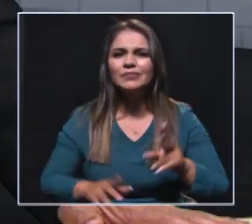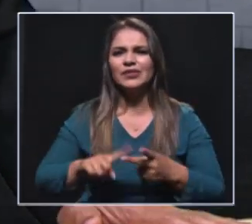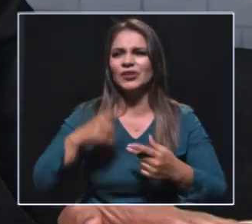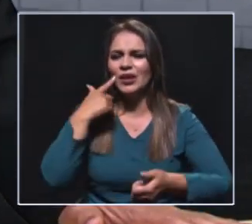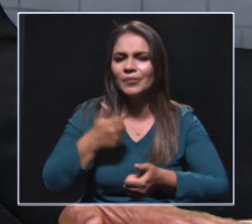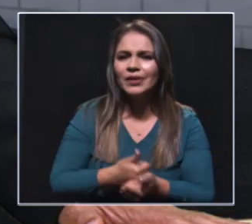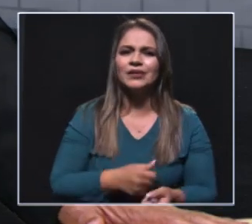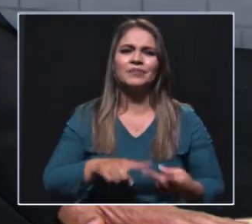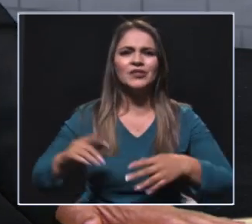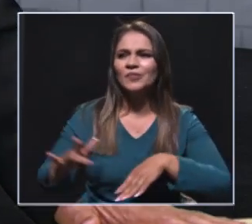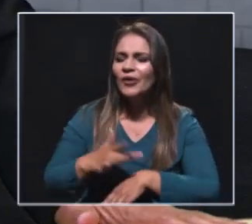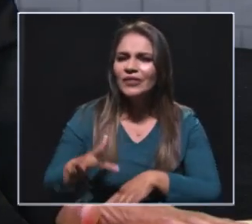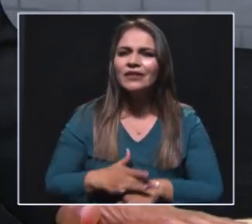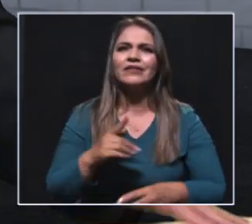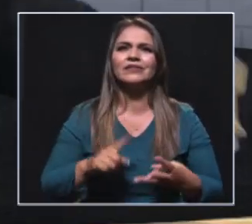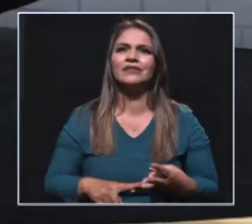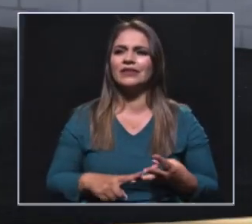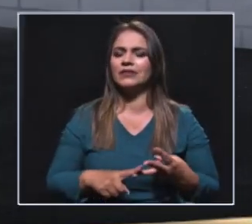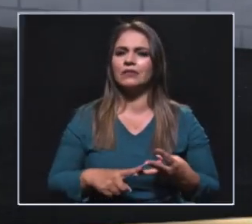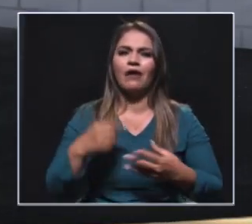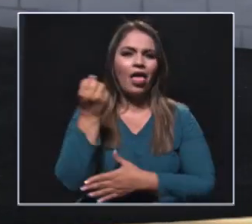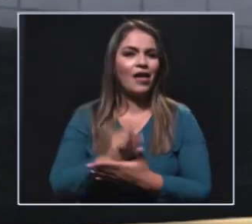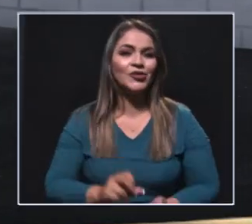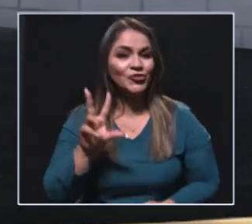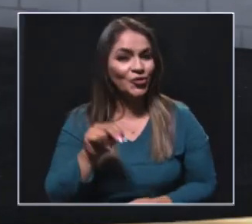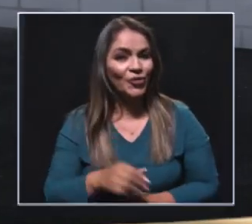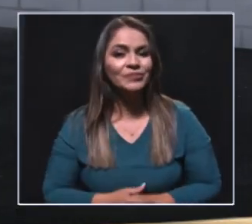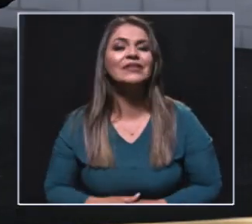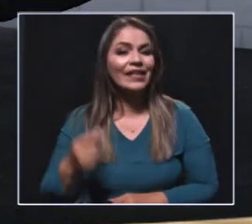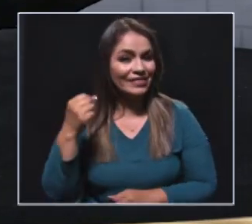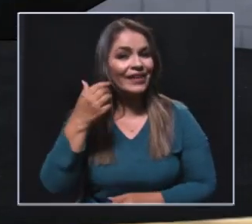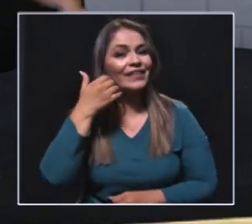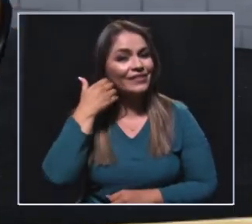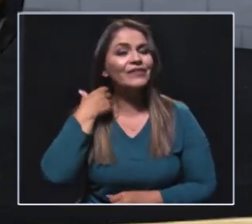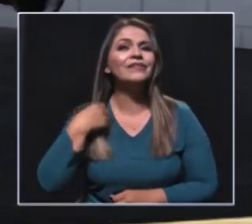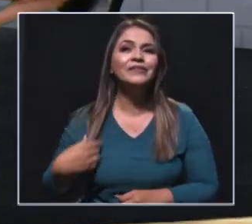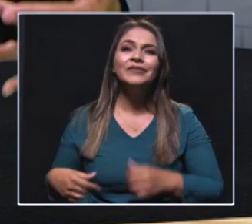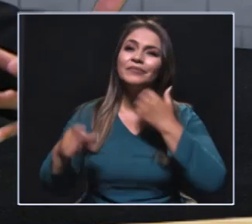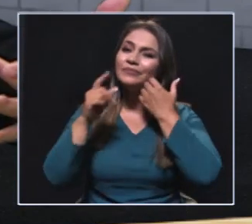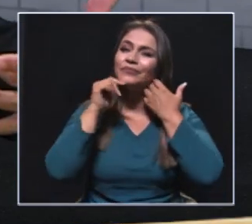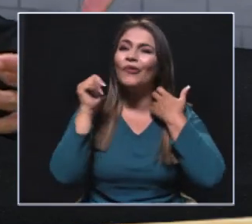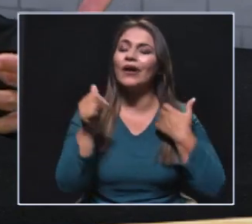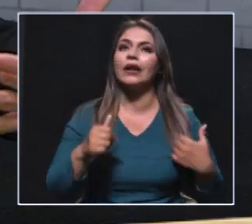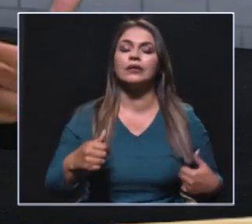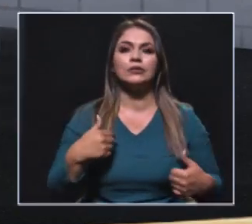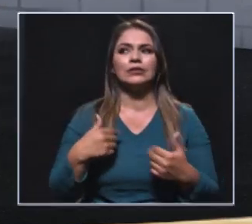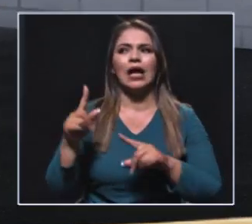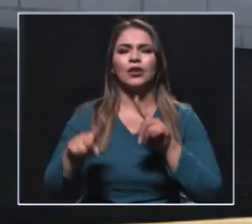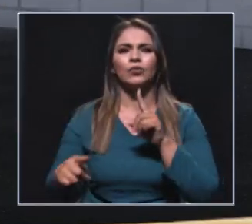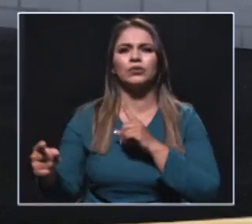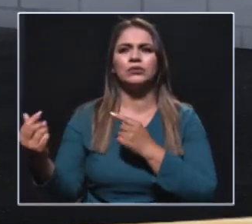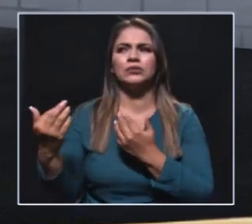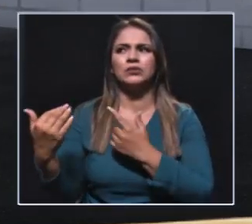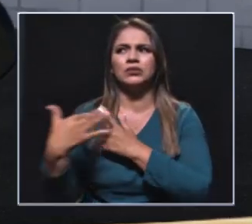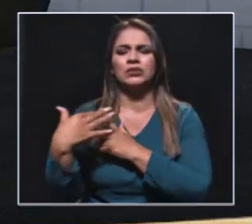acompañamiento, la motivación, no vamos a tirar la toalla porque nosotros entendemos ciertos círculos de las mujeres, a veces gente muy cerca que